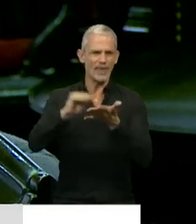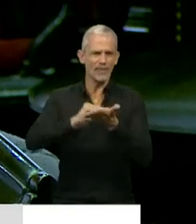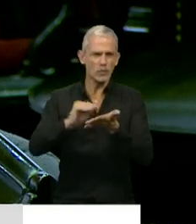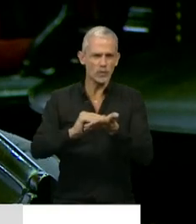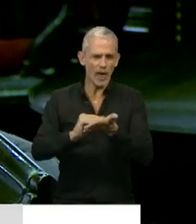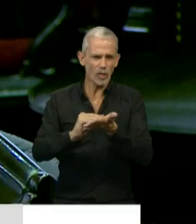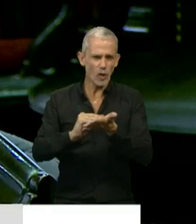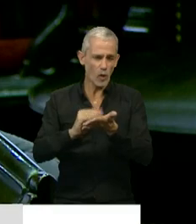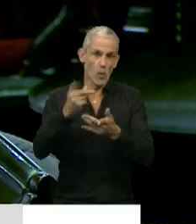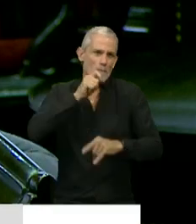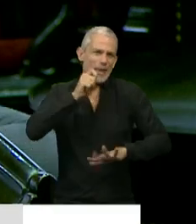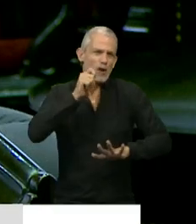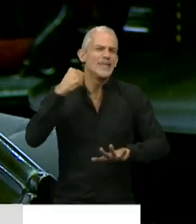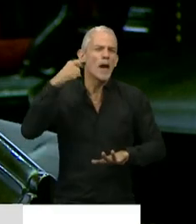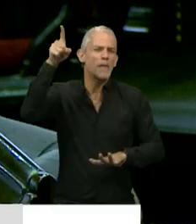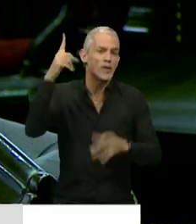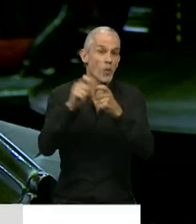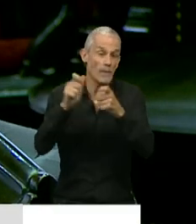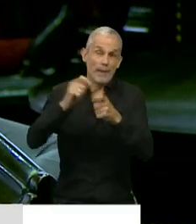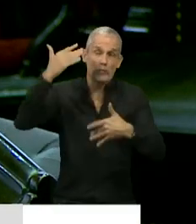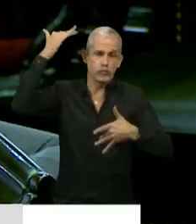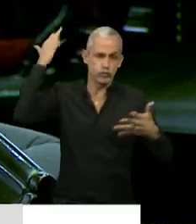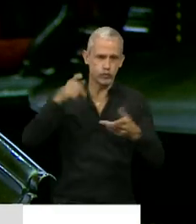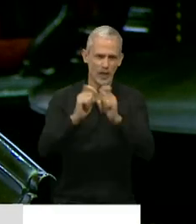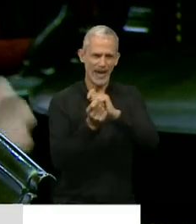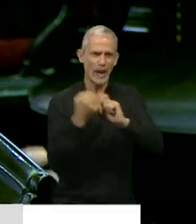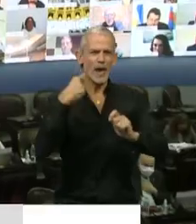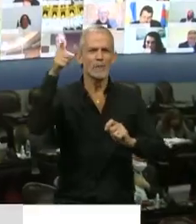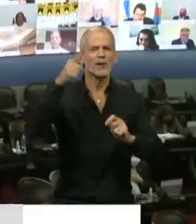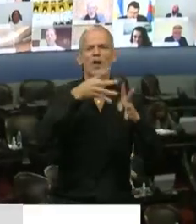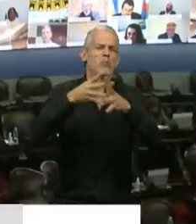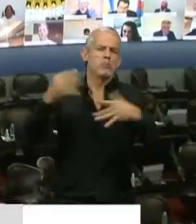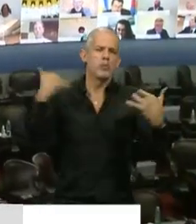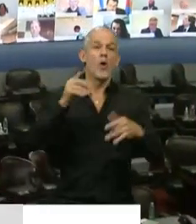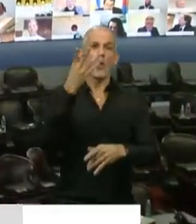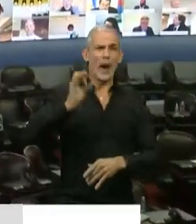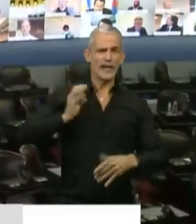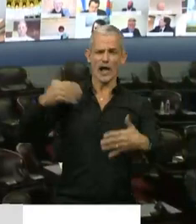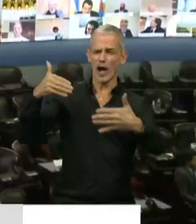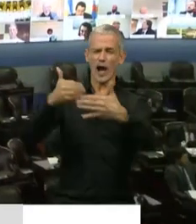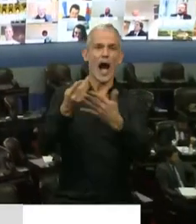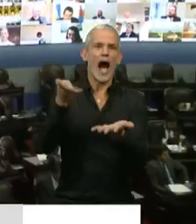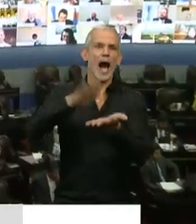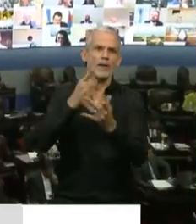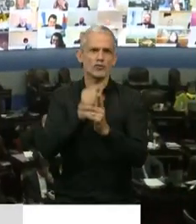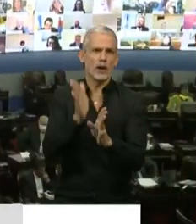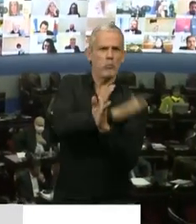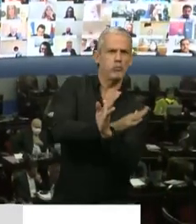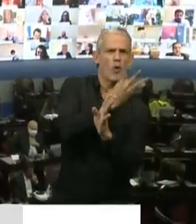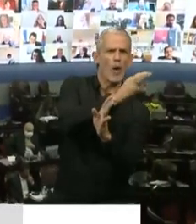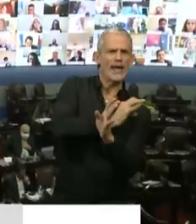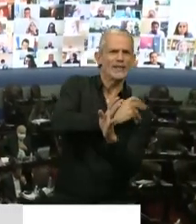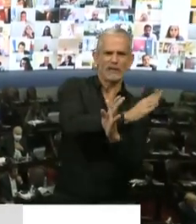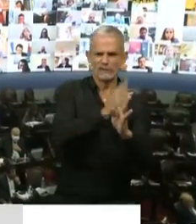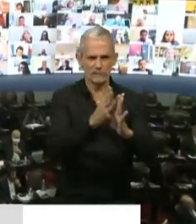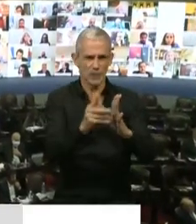periodista español en una película en el momento de la transición española, no voy a pasarme los próximos 40 años hablando de los 40 años que pasaron, no vamos a